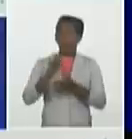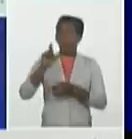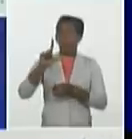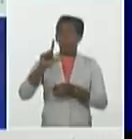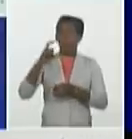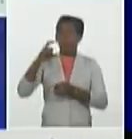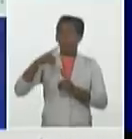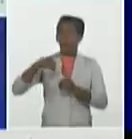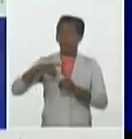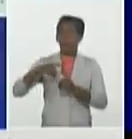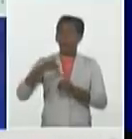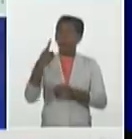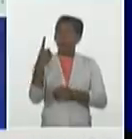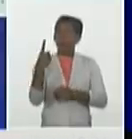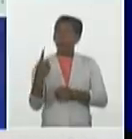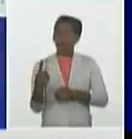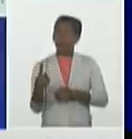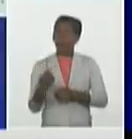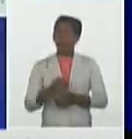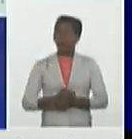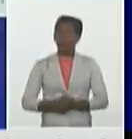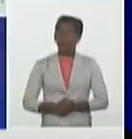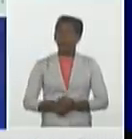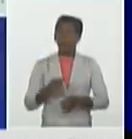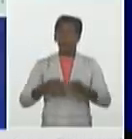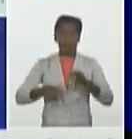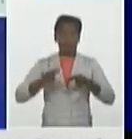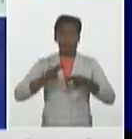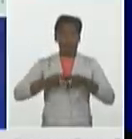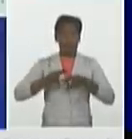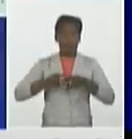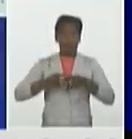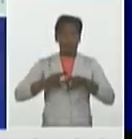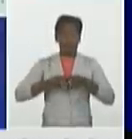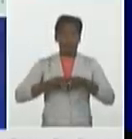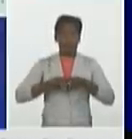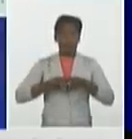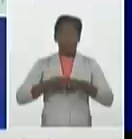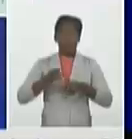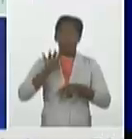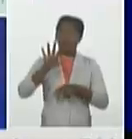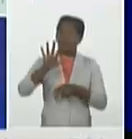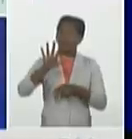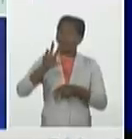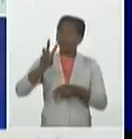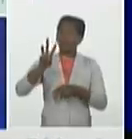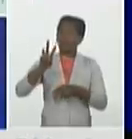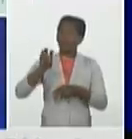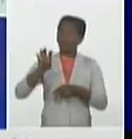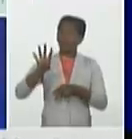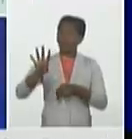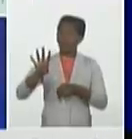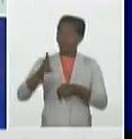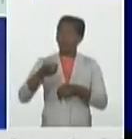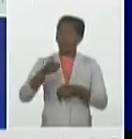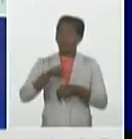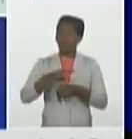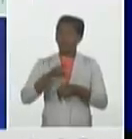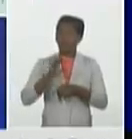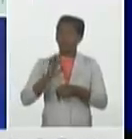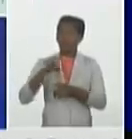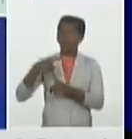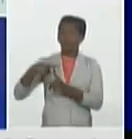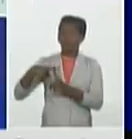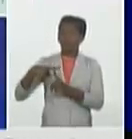ayer en cada uno La Habana 534 casos autóctonos ayer cifra